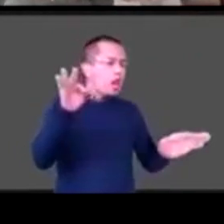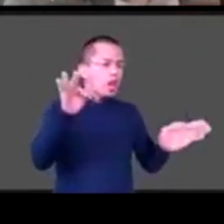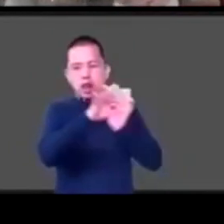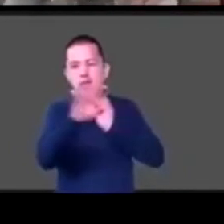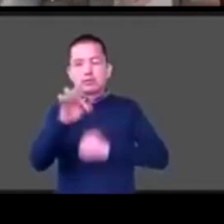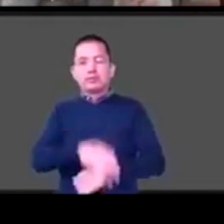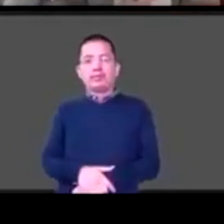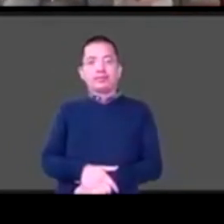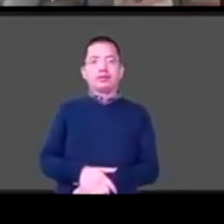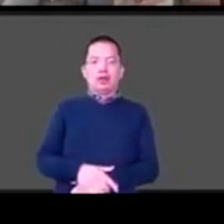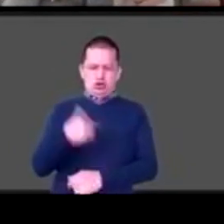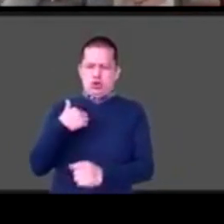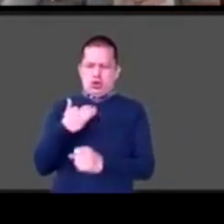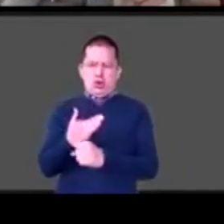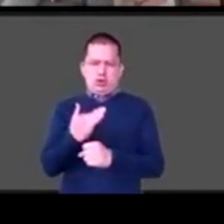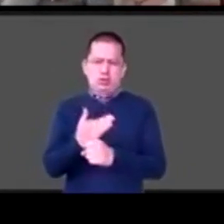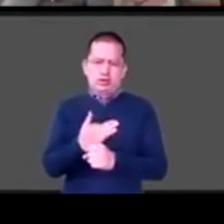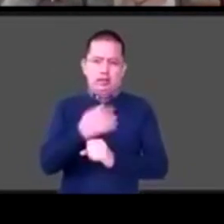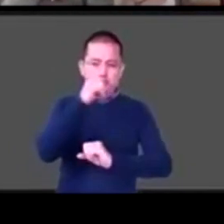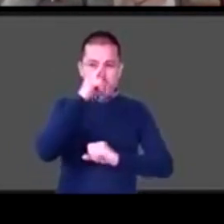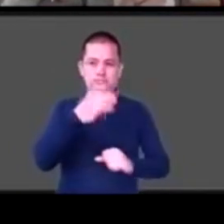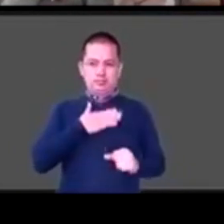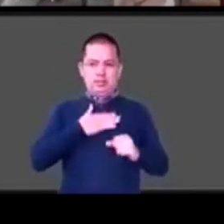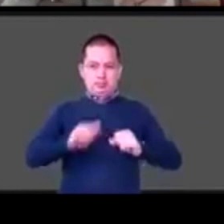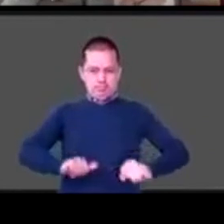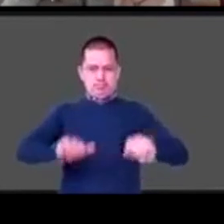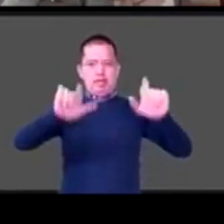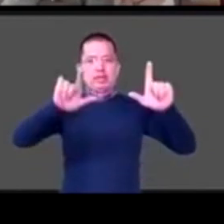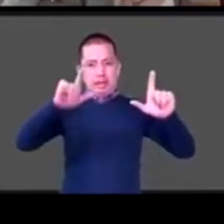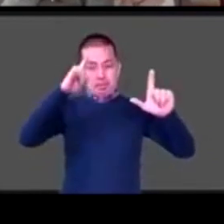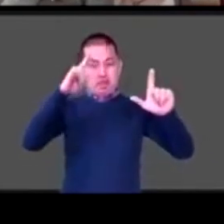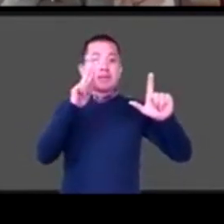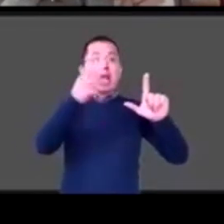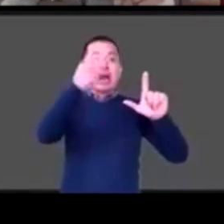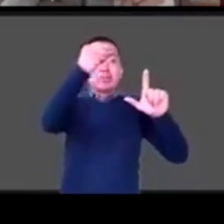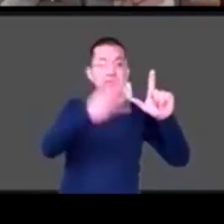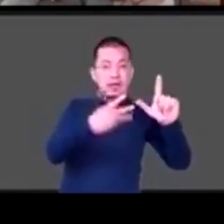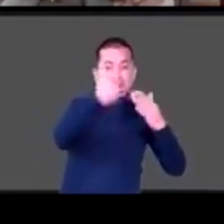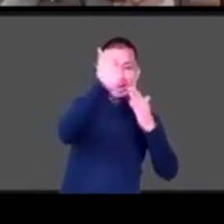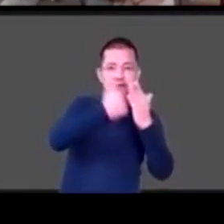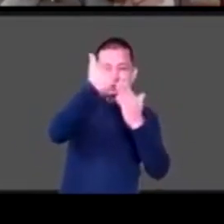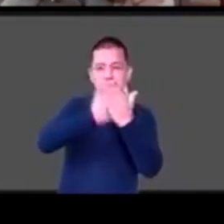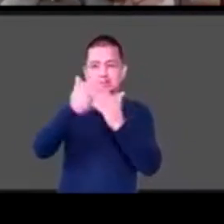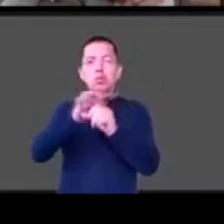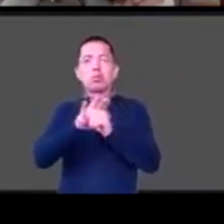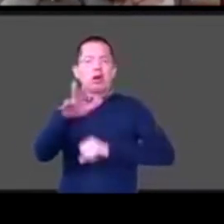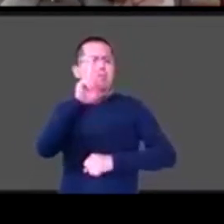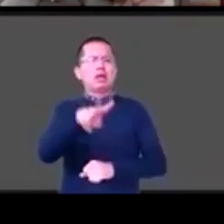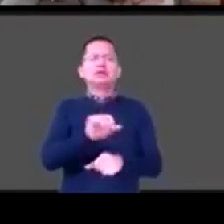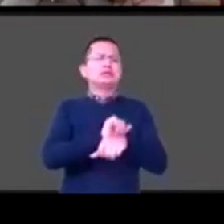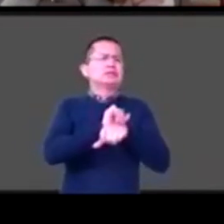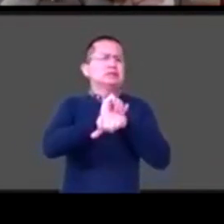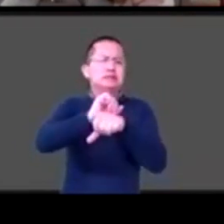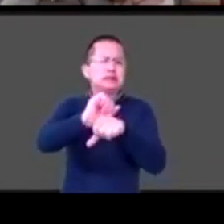compartirles mi pantalla para que vean el repositorio es muy sencillo es simplemente